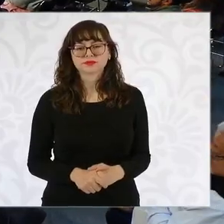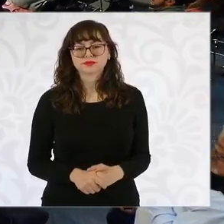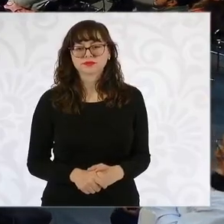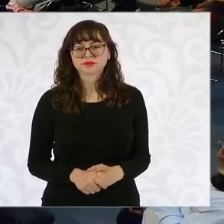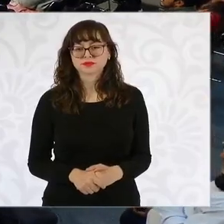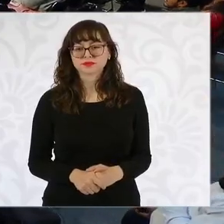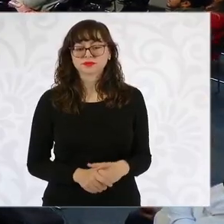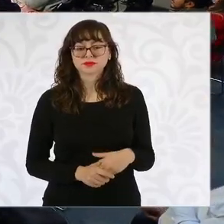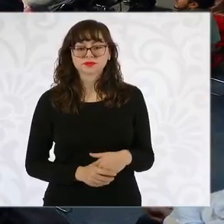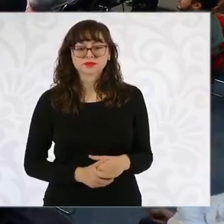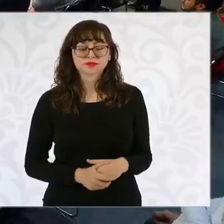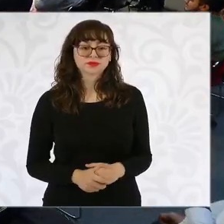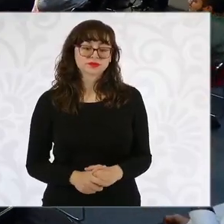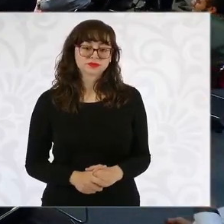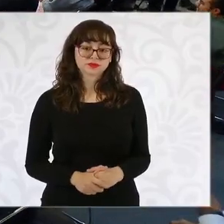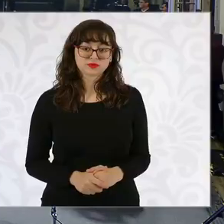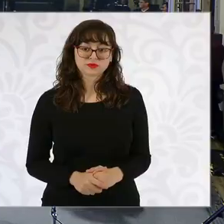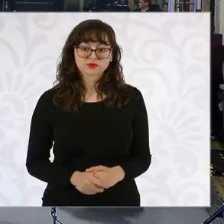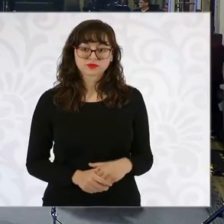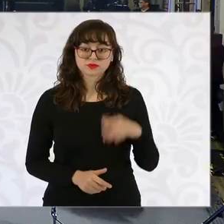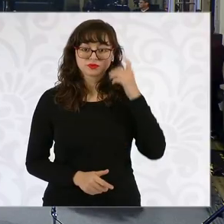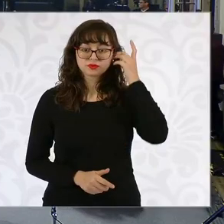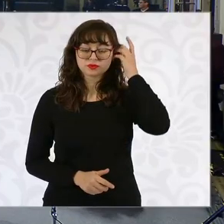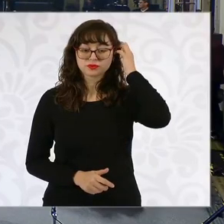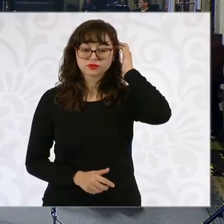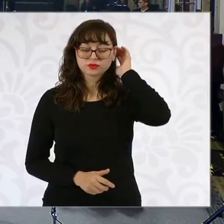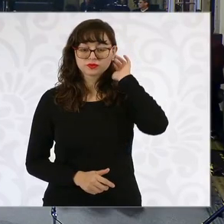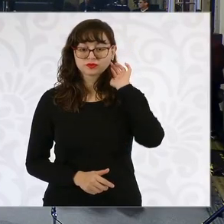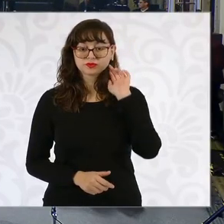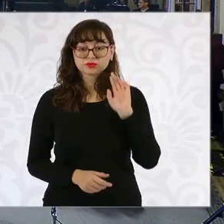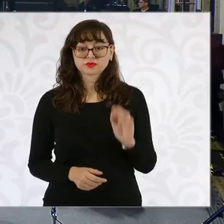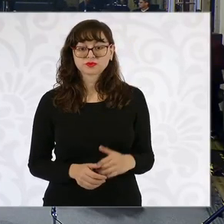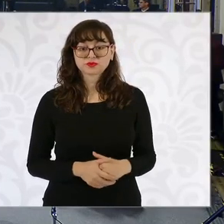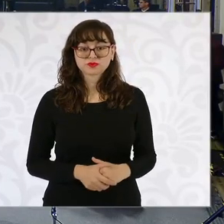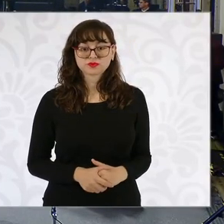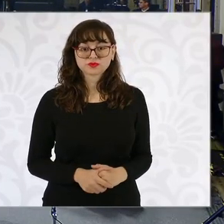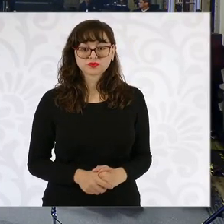cuestionario rápido.